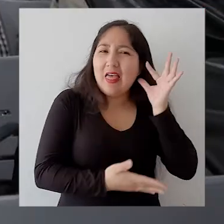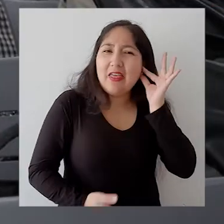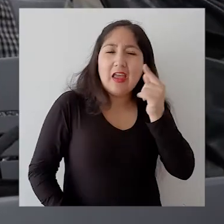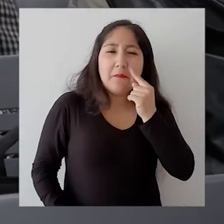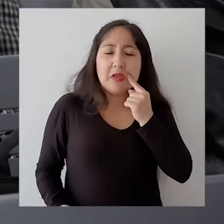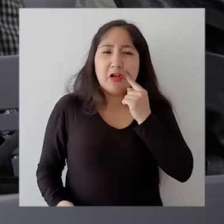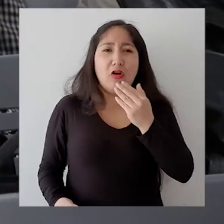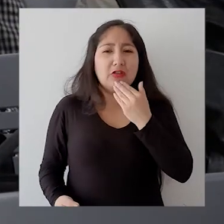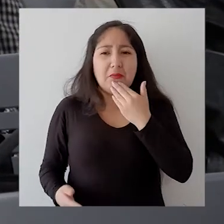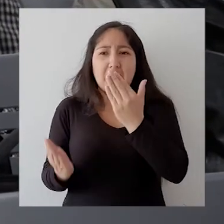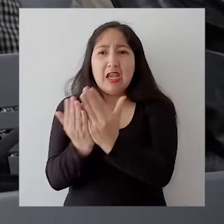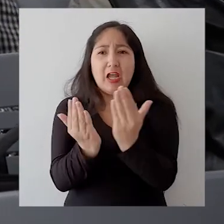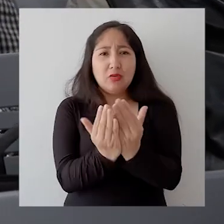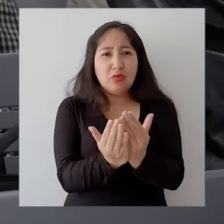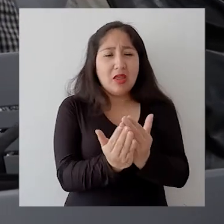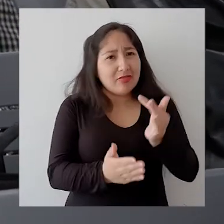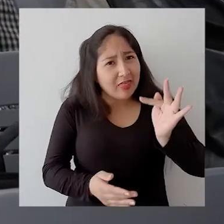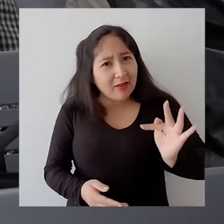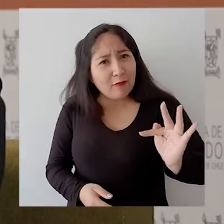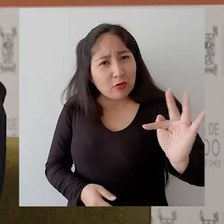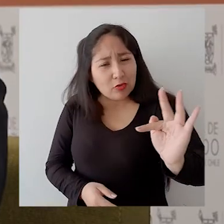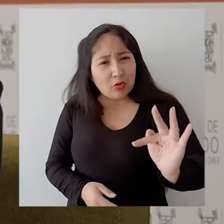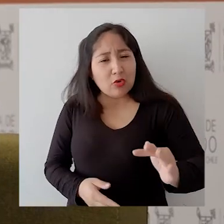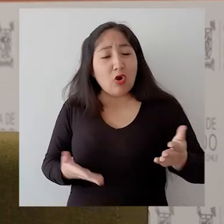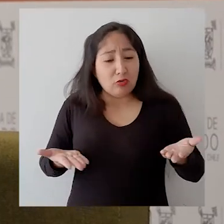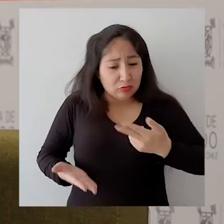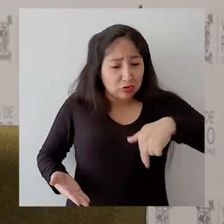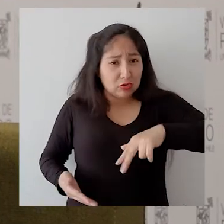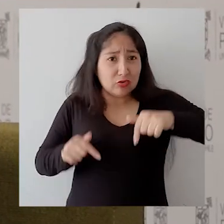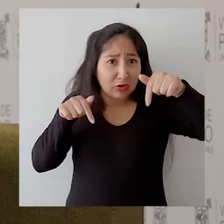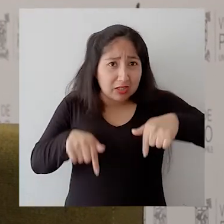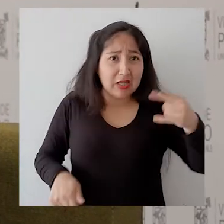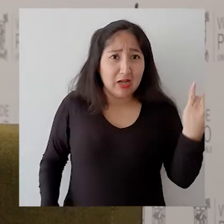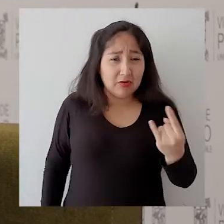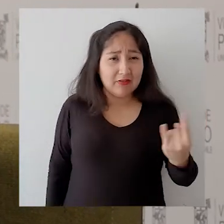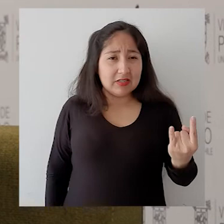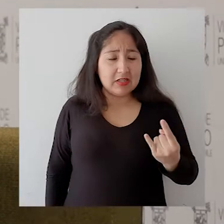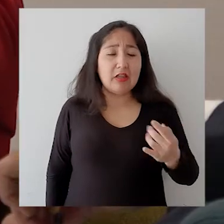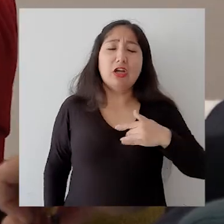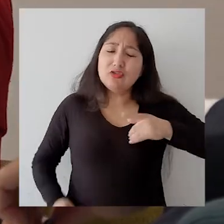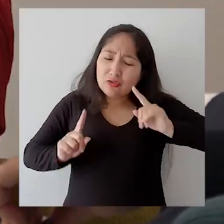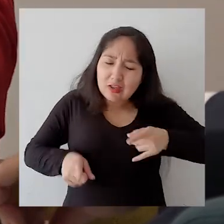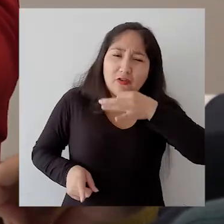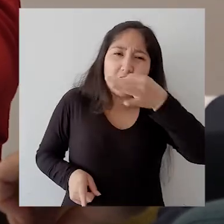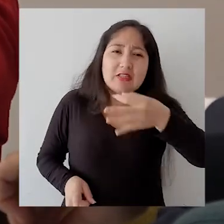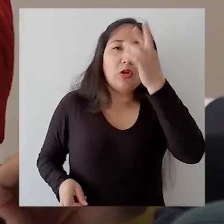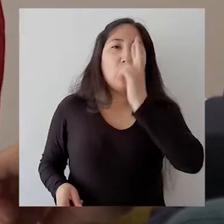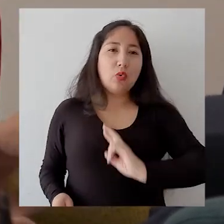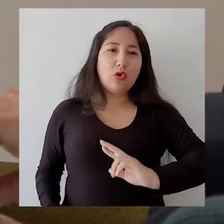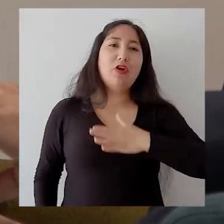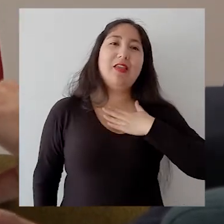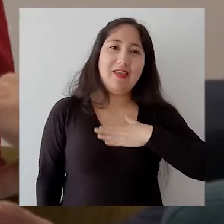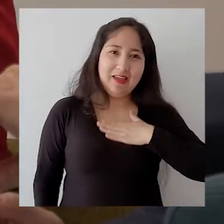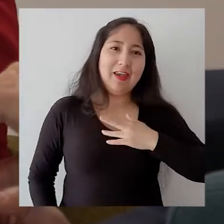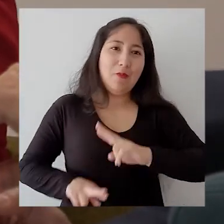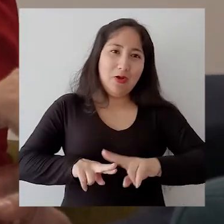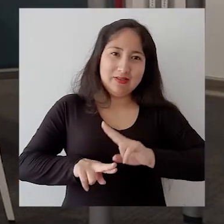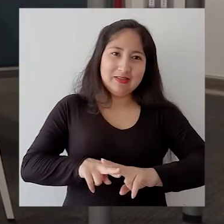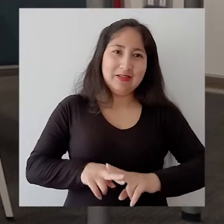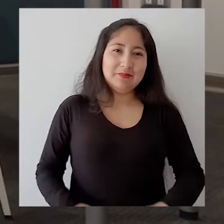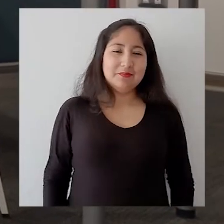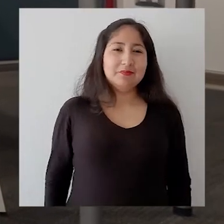de los futuros profesionales, tenemos un rol importante que es jugar como universidad y creo que debo decirlo, un rol que queremos jugar.